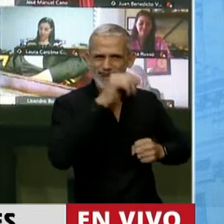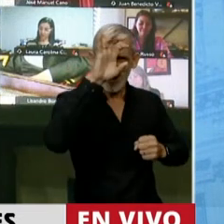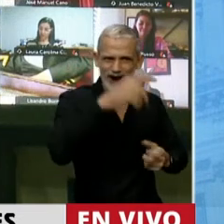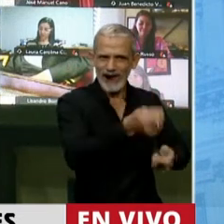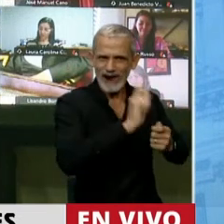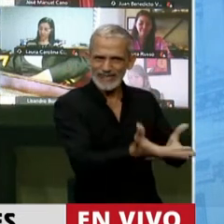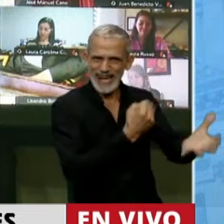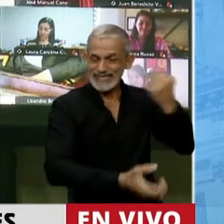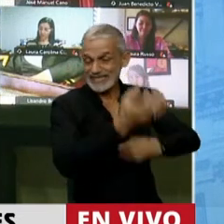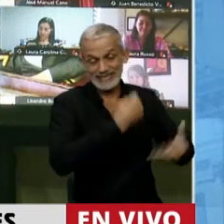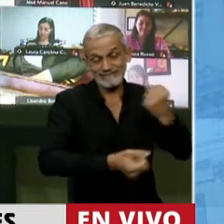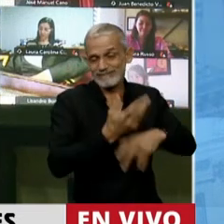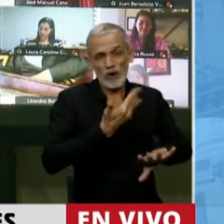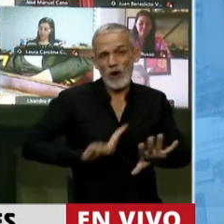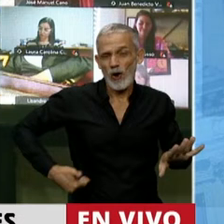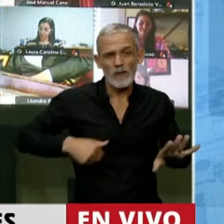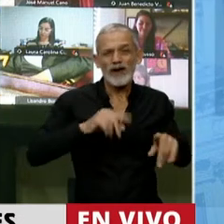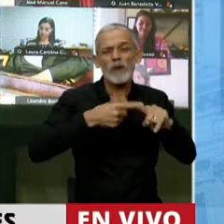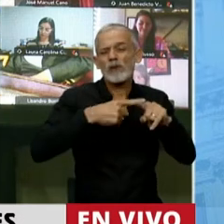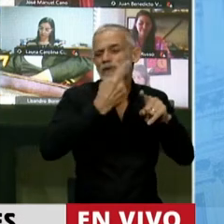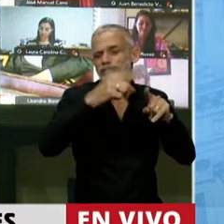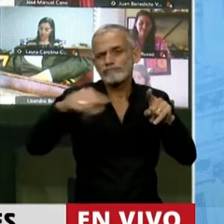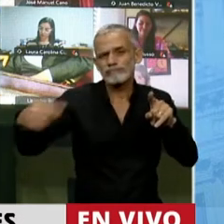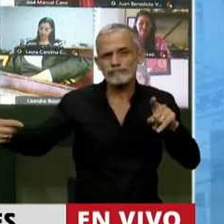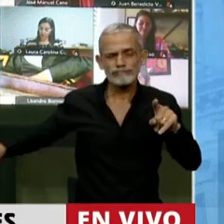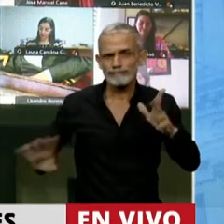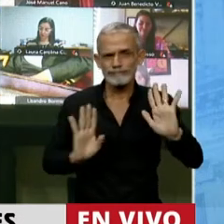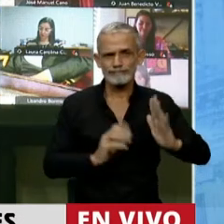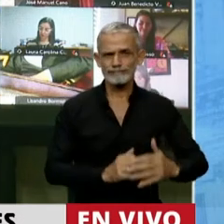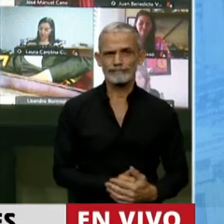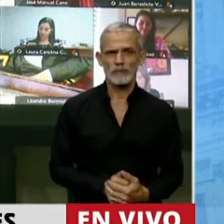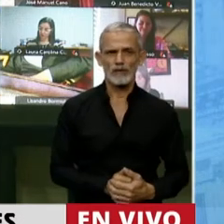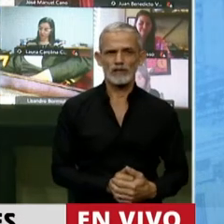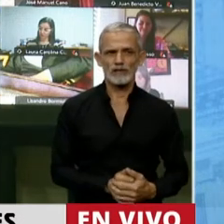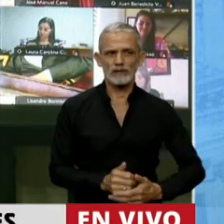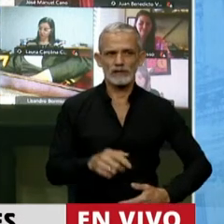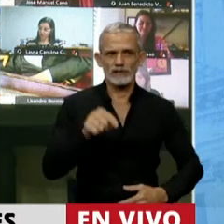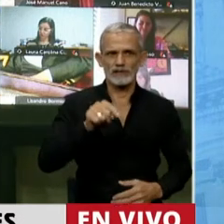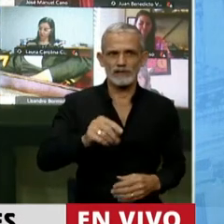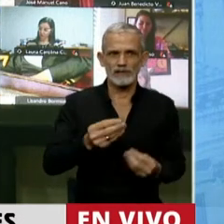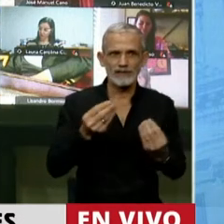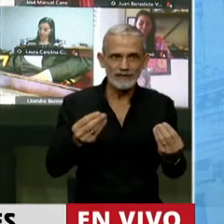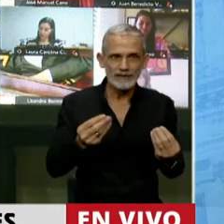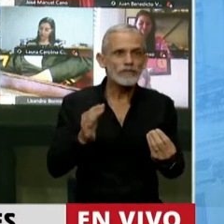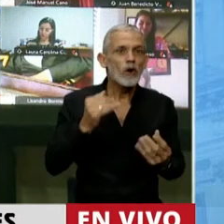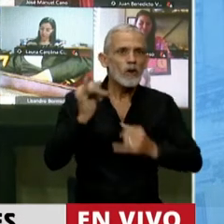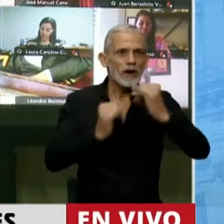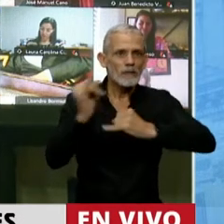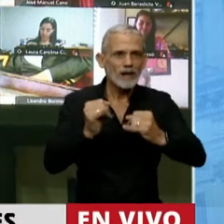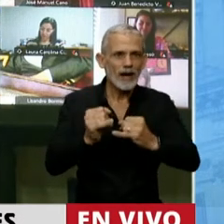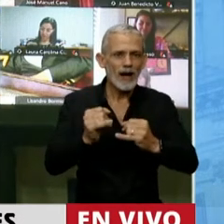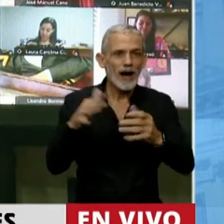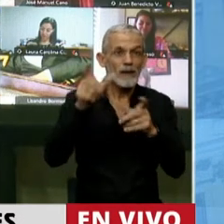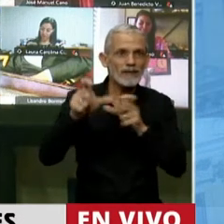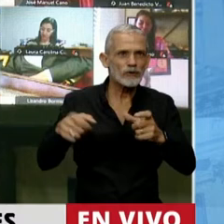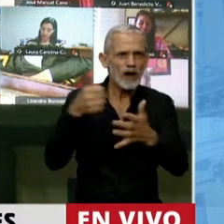sosteniendo los gobiernos de distintos colores políticos. Entonces, por ejemplo, ¿cómo le explicarían a los activistas